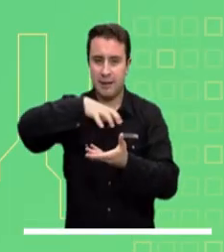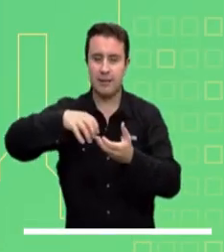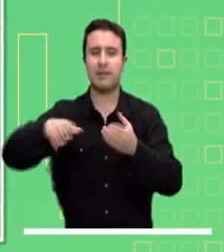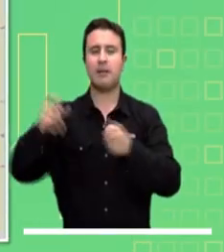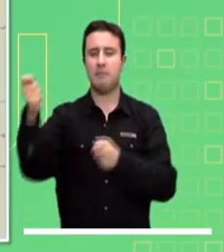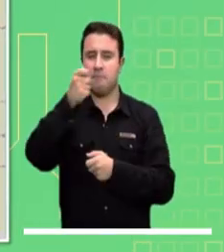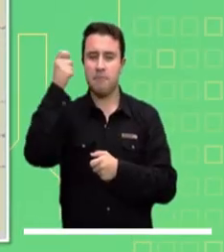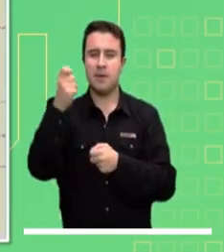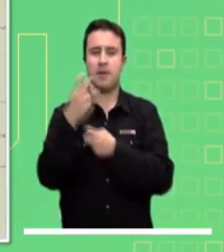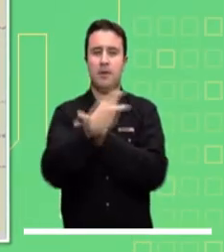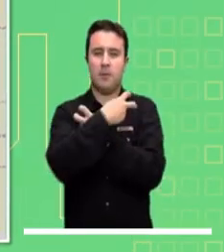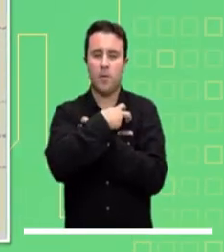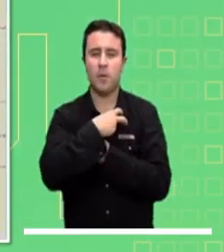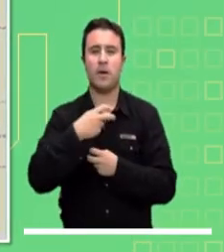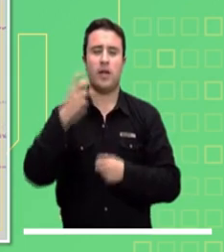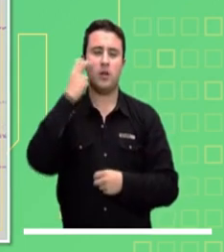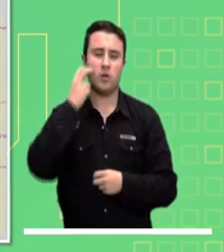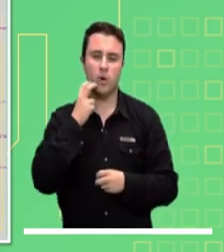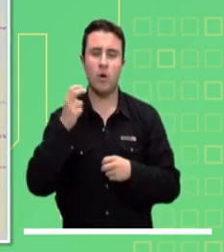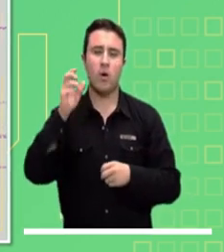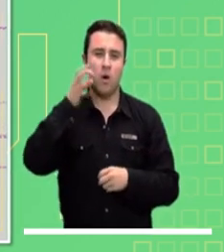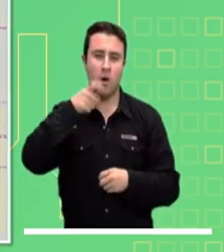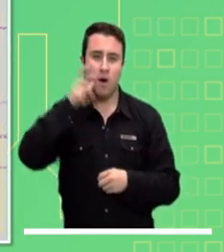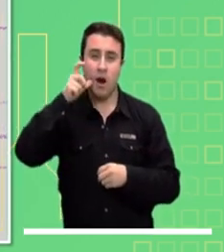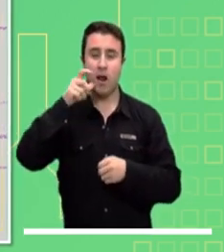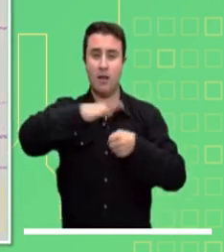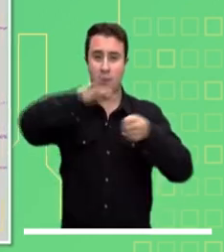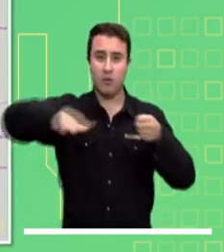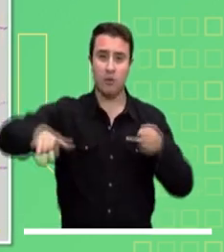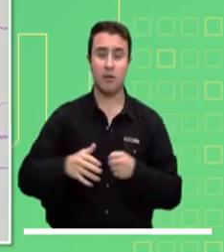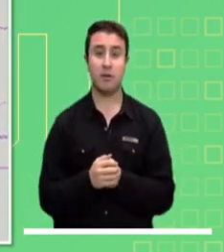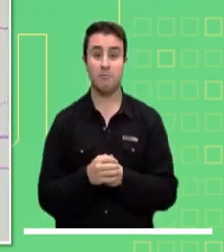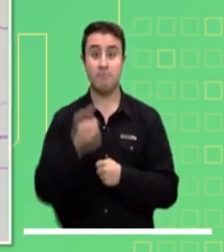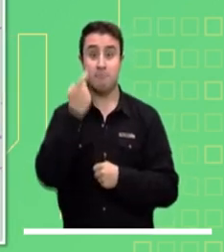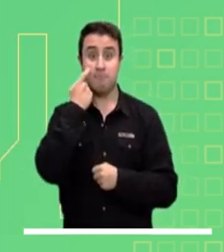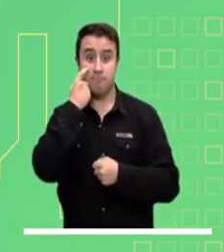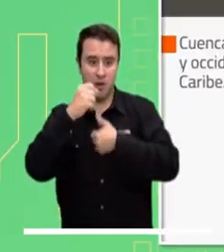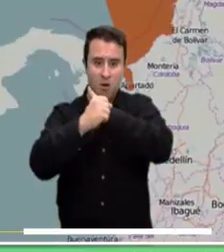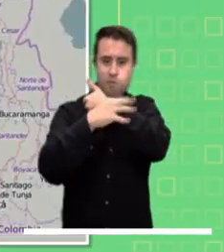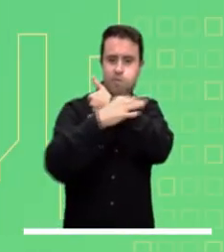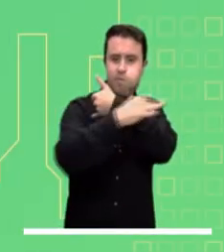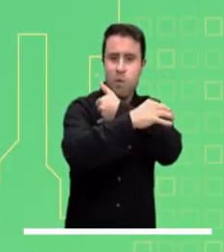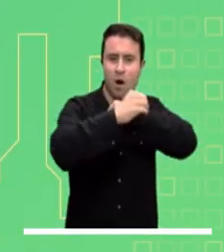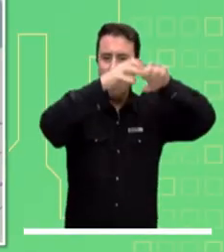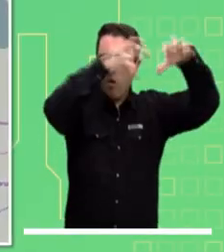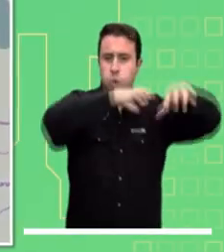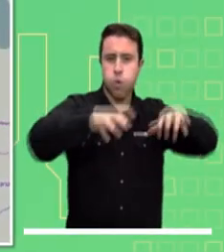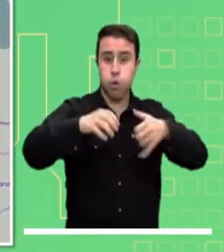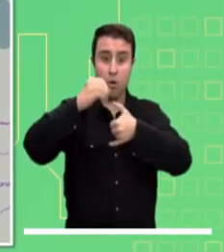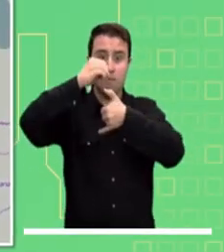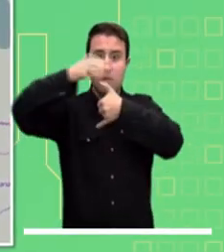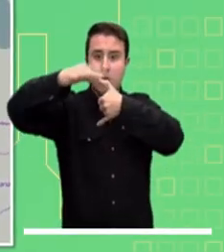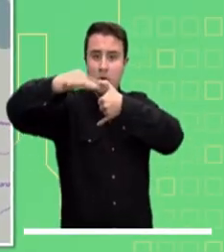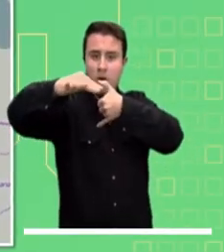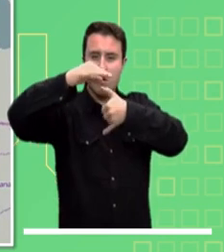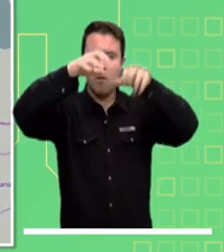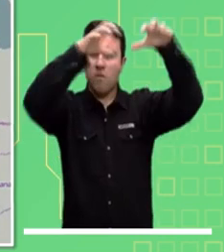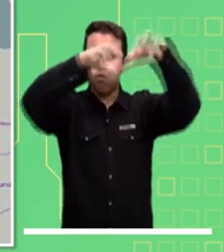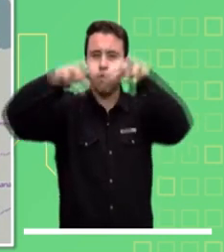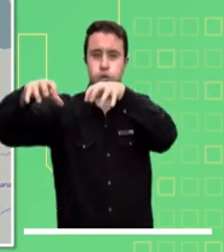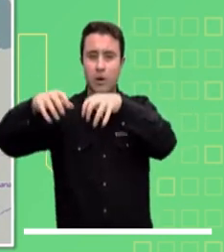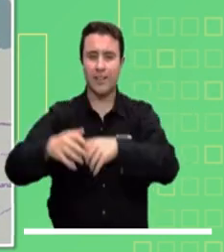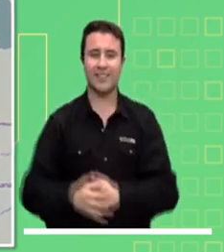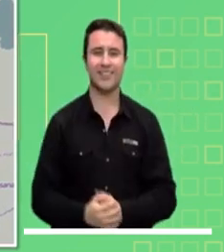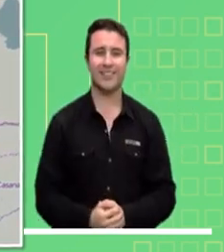deslizamientos en los departamentos de Santander, Meta, Huila, Chocó, Caldas y Antioquia. Alerta naranja por tiempo lluvioso en la cuenca del